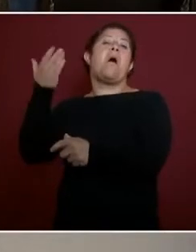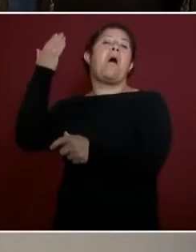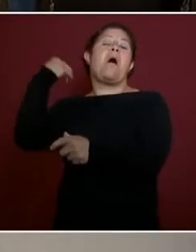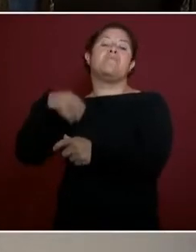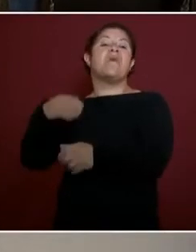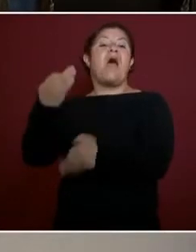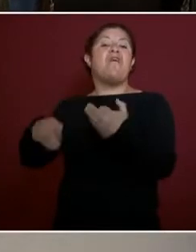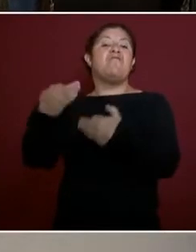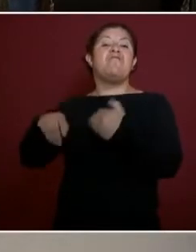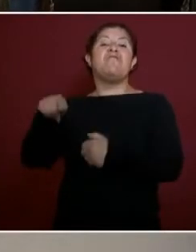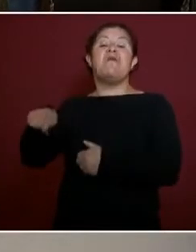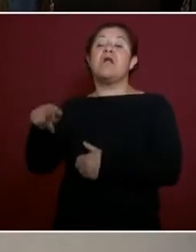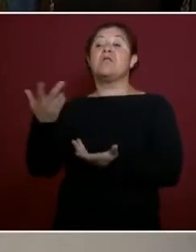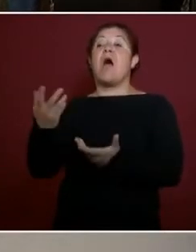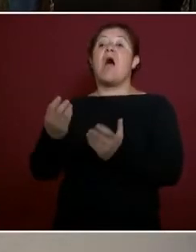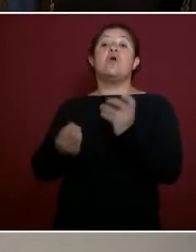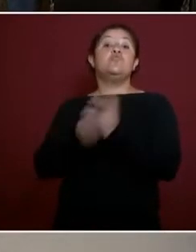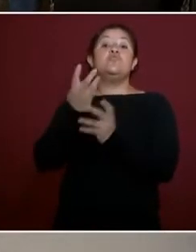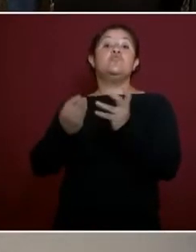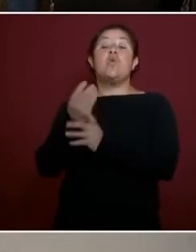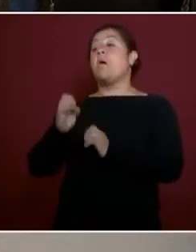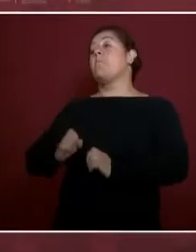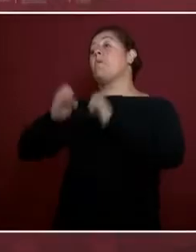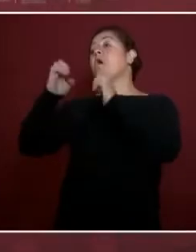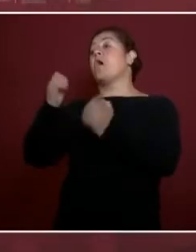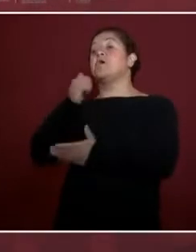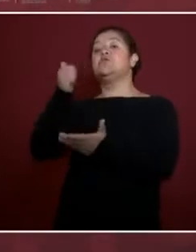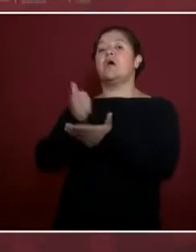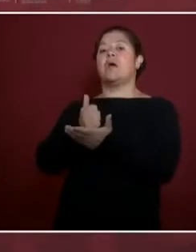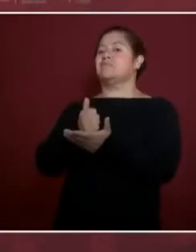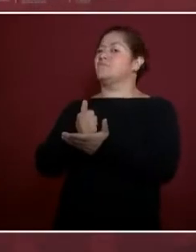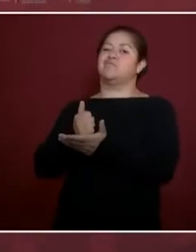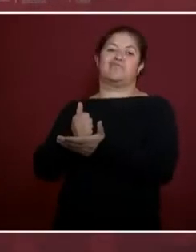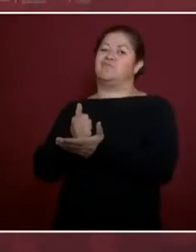civilización, no, les sobra civilización.